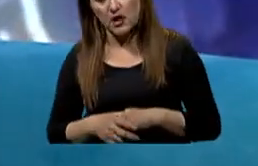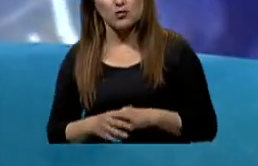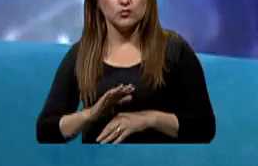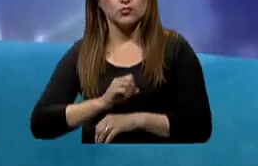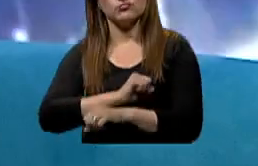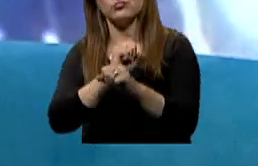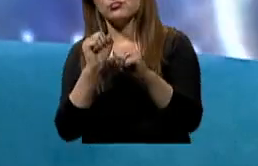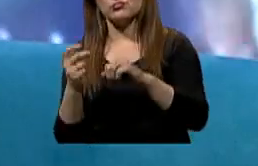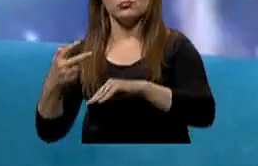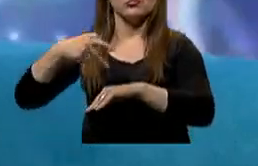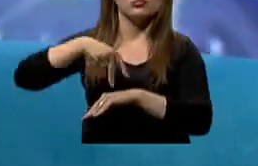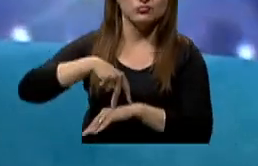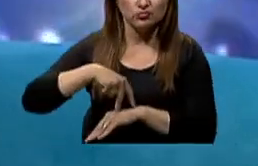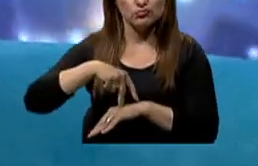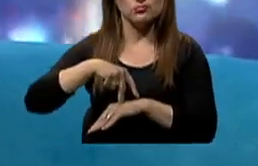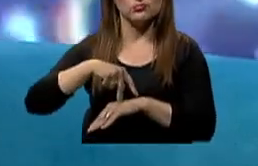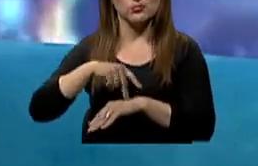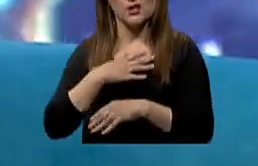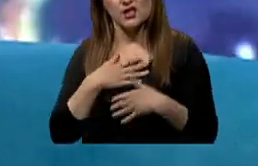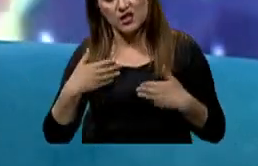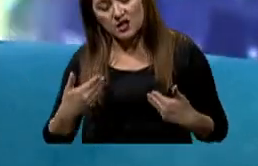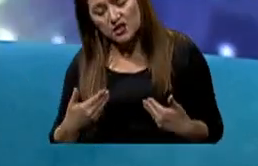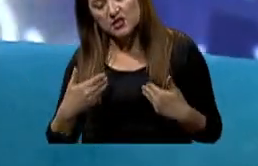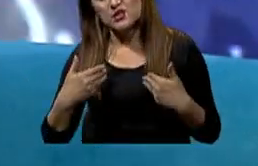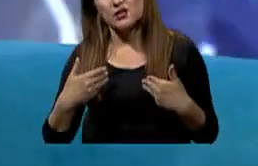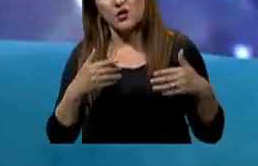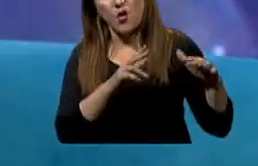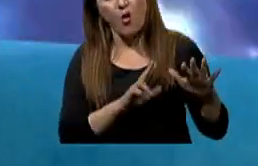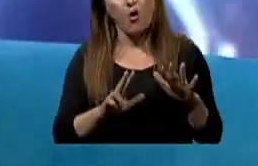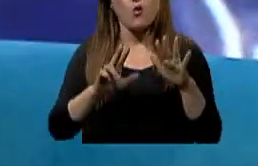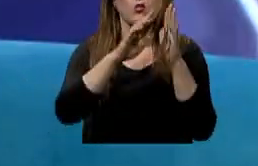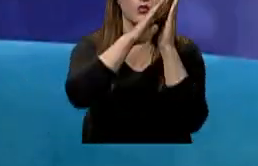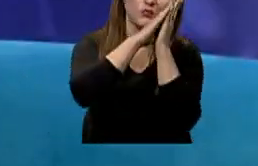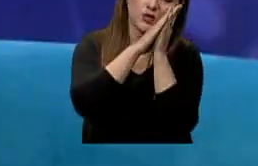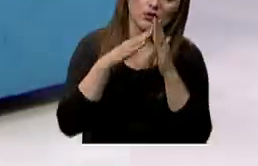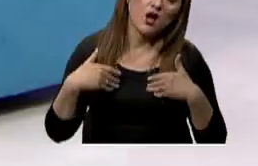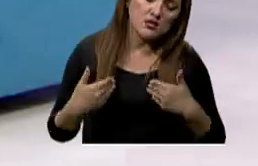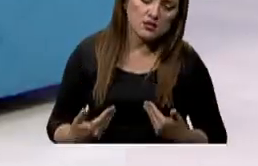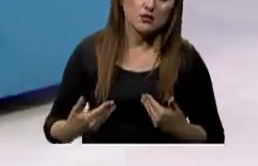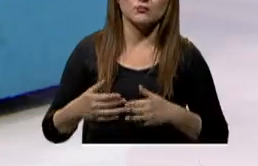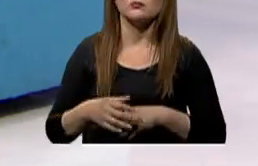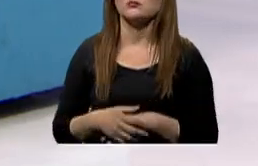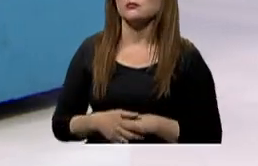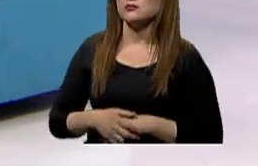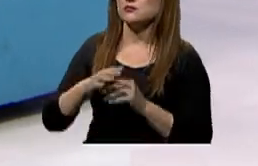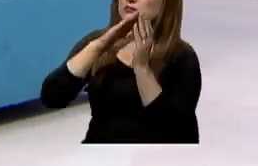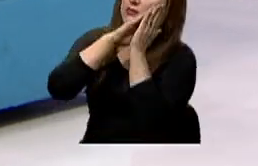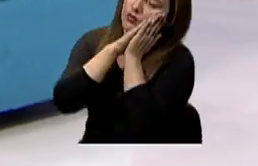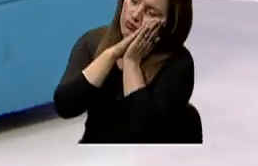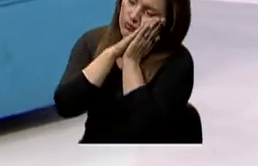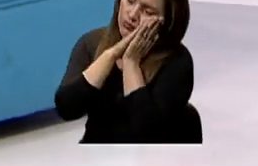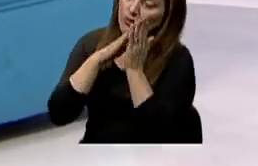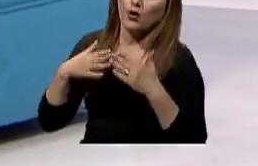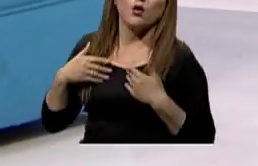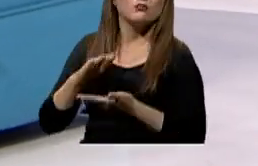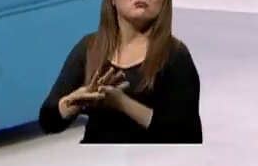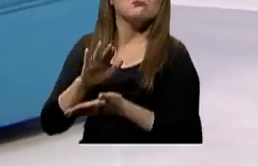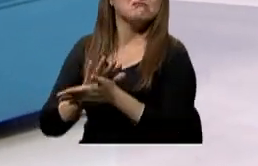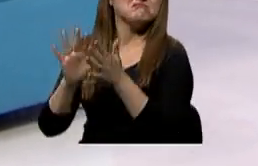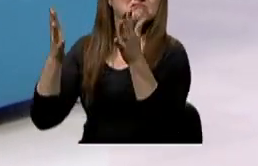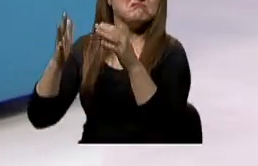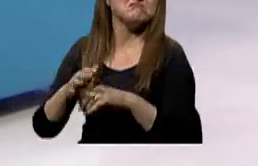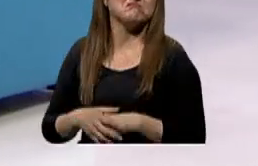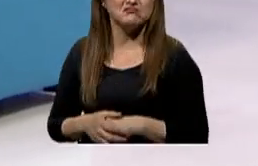de que pueda durar más de ocho horas durmiendo, siento que amanezco muy cansado. Correcto. Es decir, no es reparador el sueño. Y nos contabas tras cámaras que